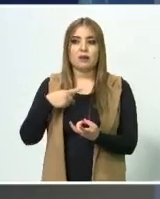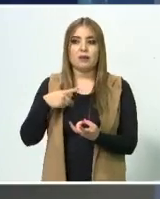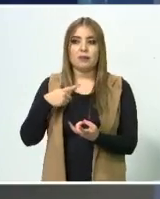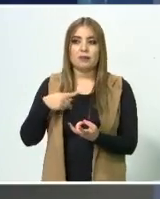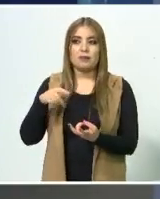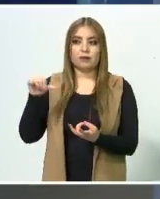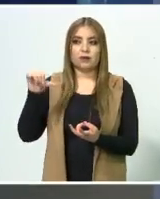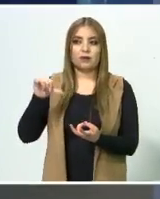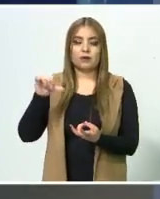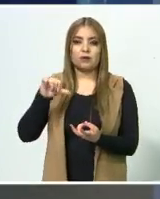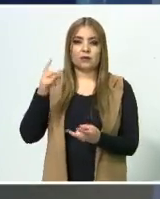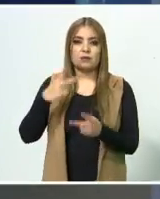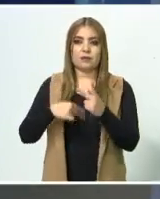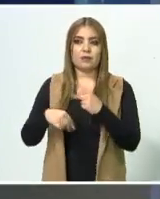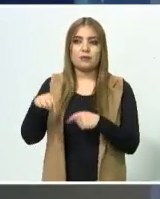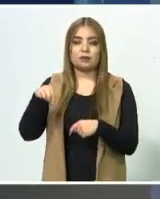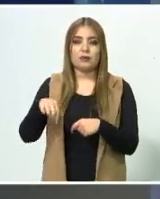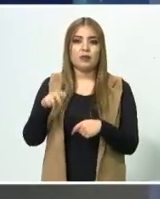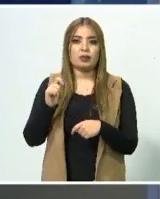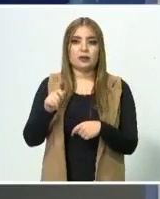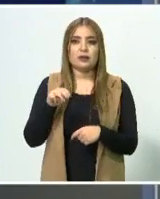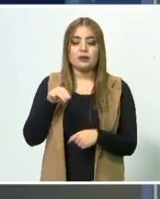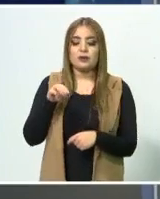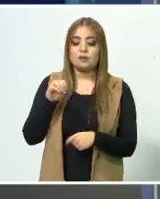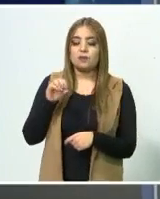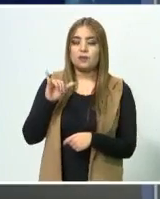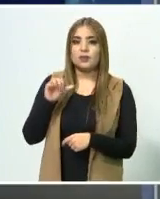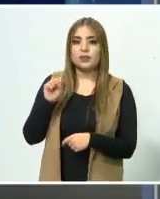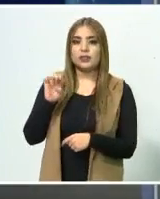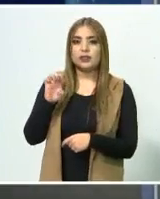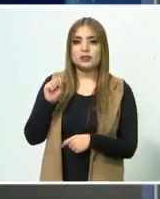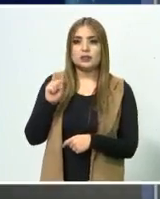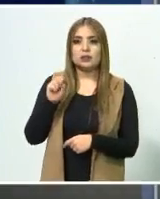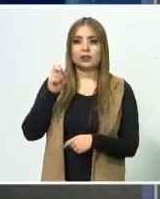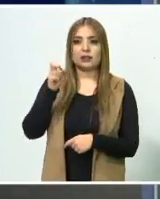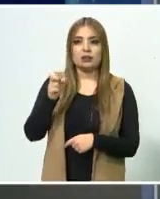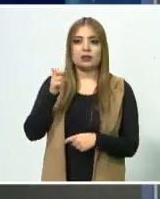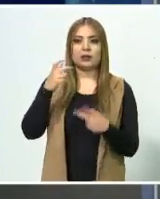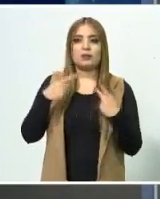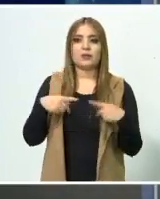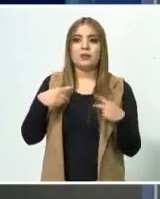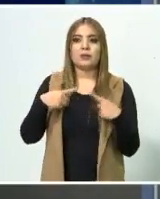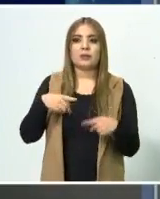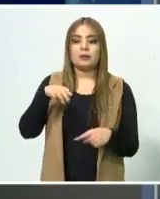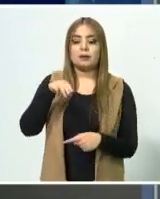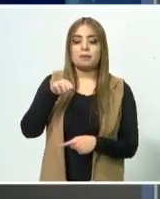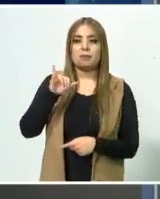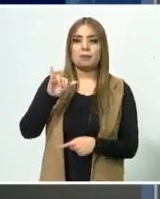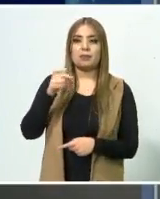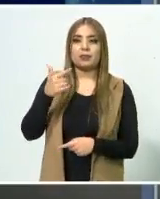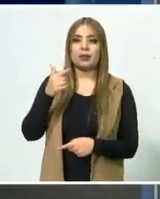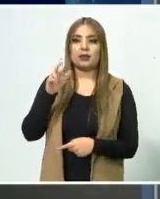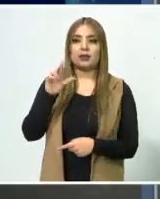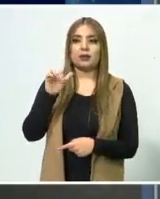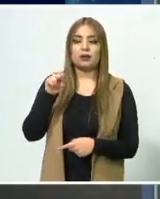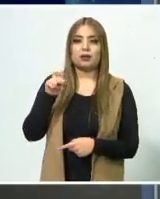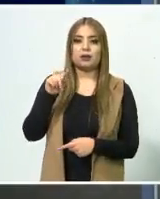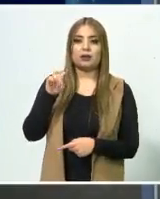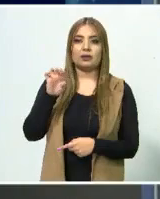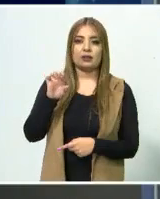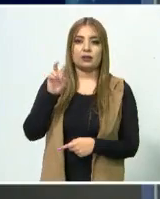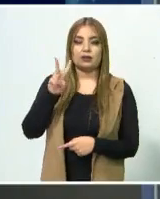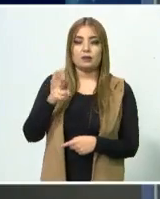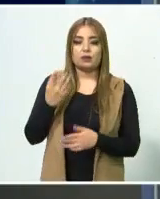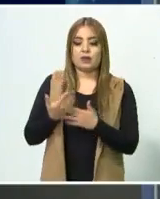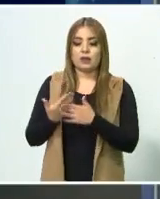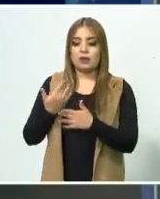recibo en el estudio. Se trata de Moisés Ramírez, él es un migrante hondureño. Hace dos semanas le